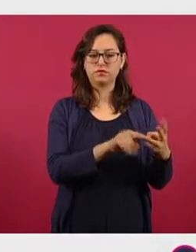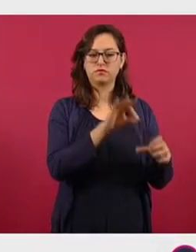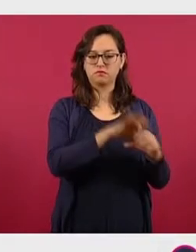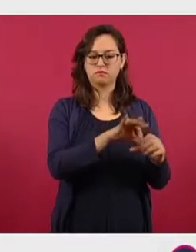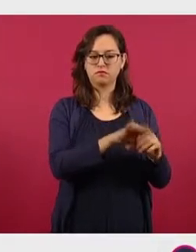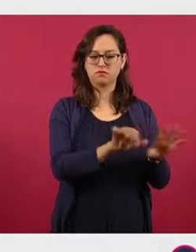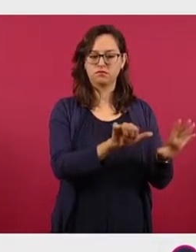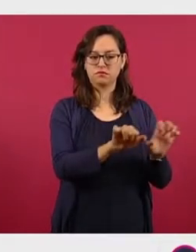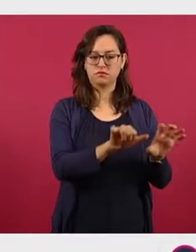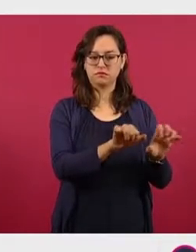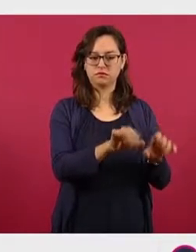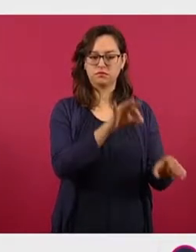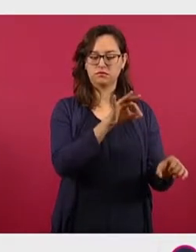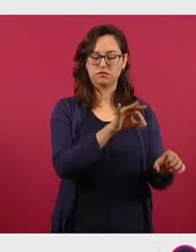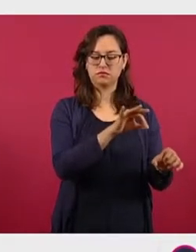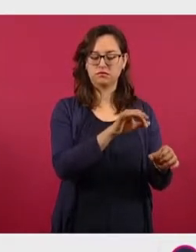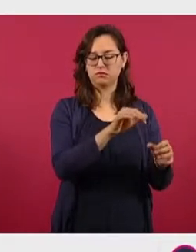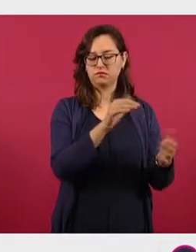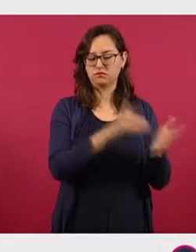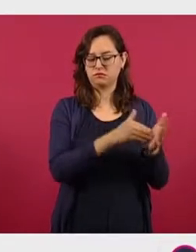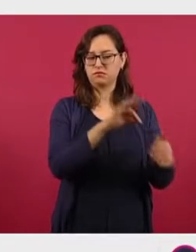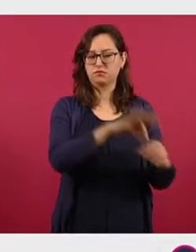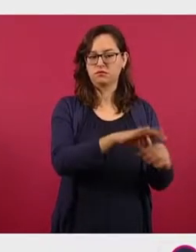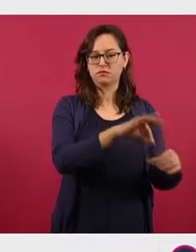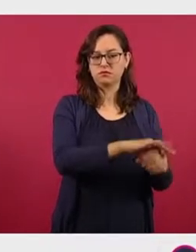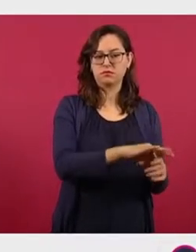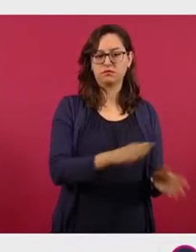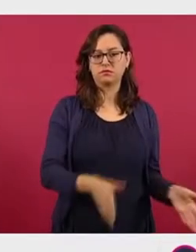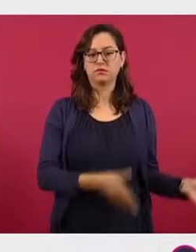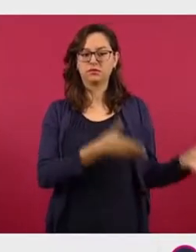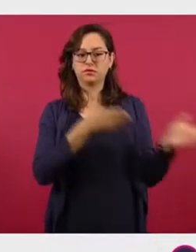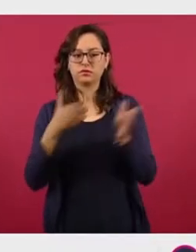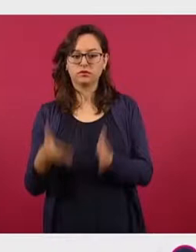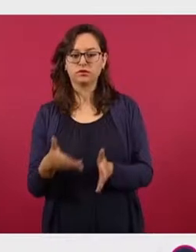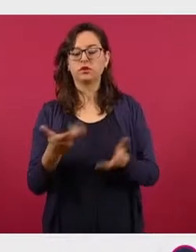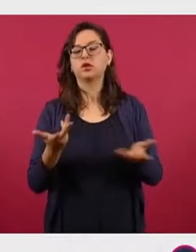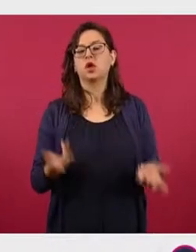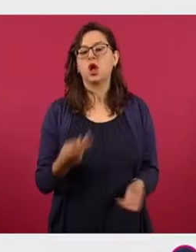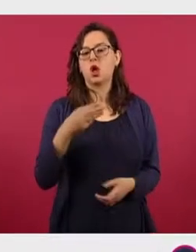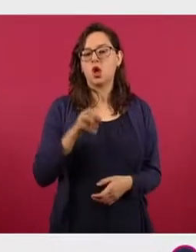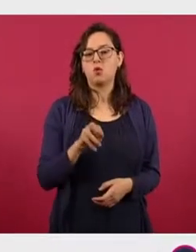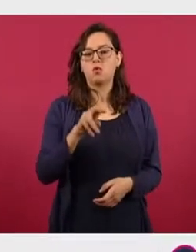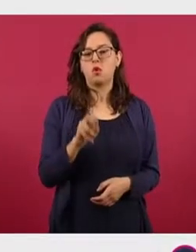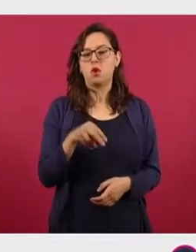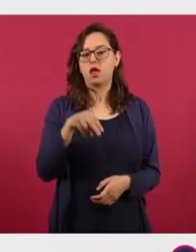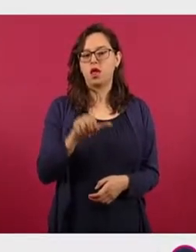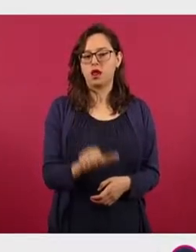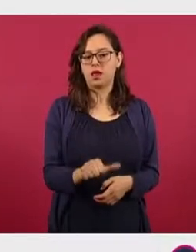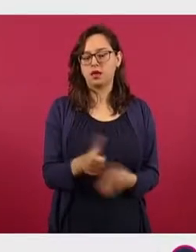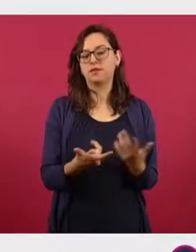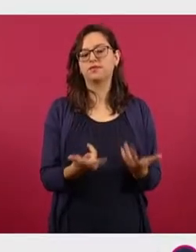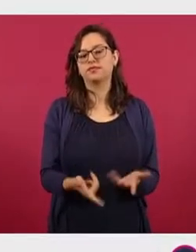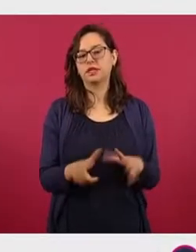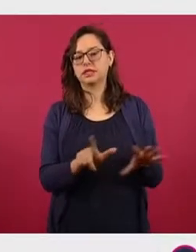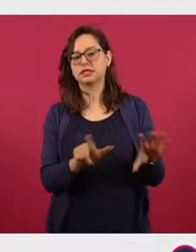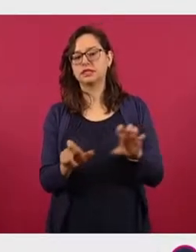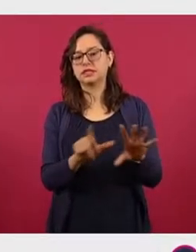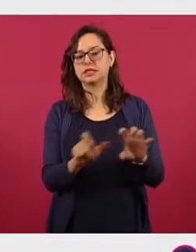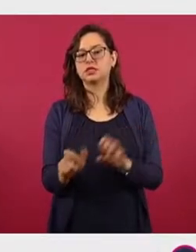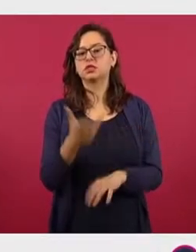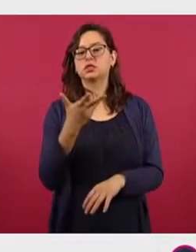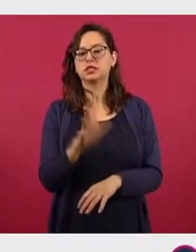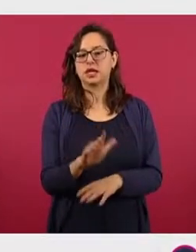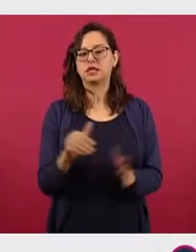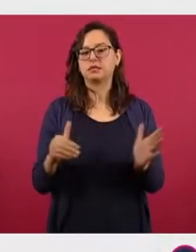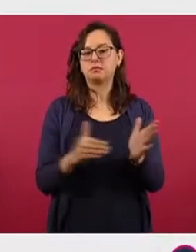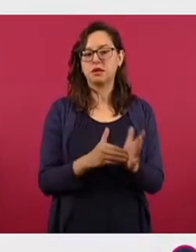710 mil 587 para la